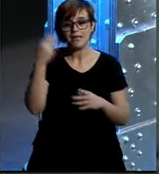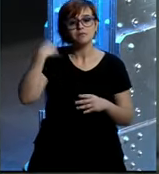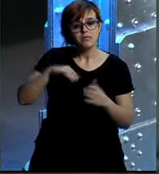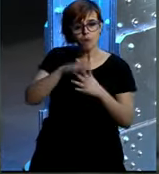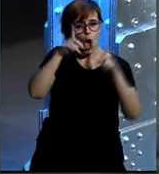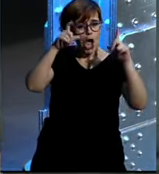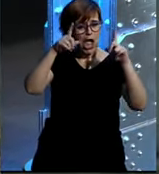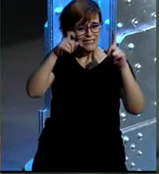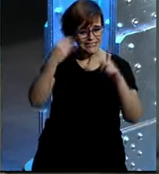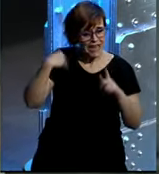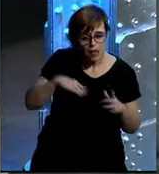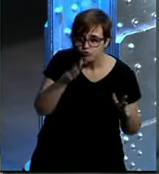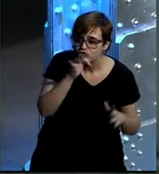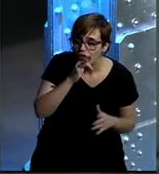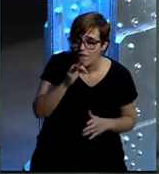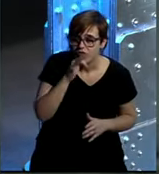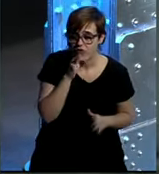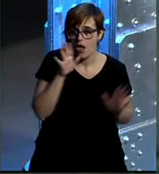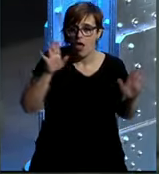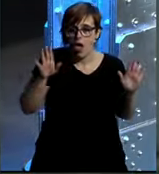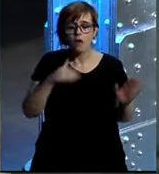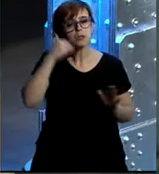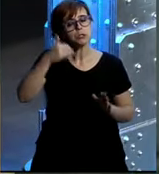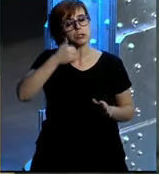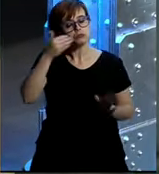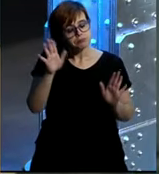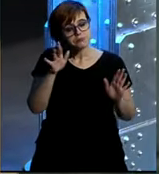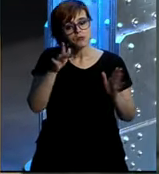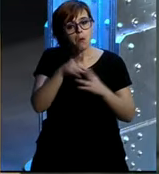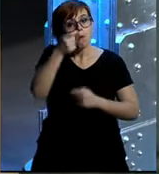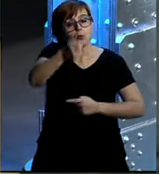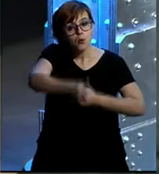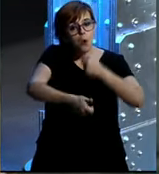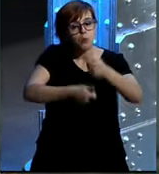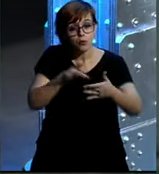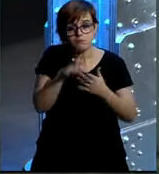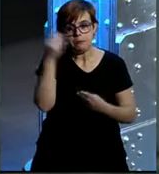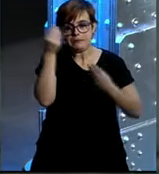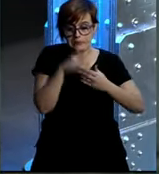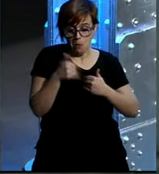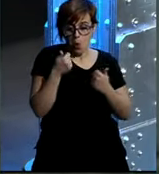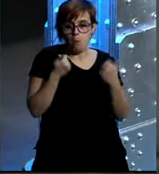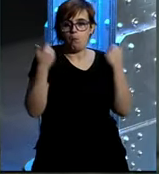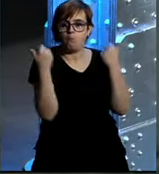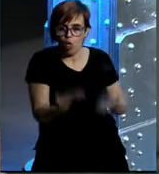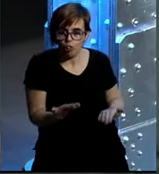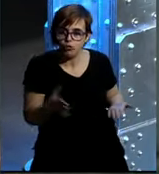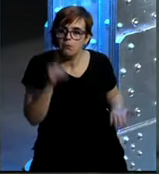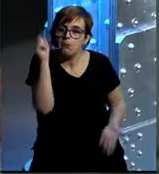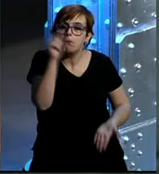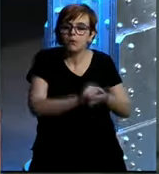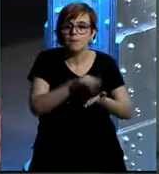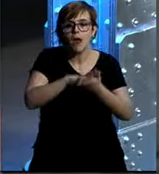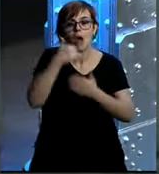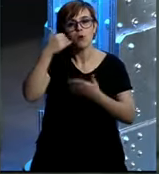estratégicamente hay un porqué, no lo tenemos y probablemente, en un momento no muy lejano, tendremos un Facebook para crear